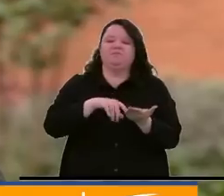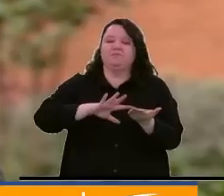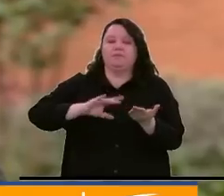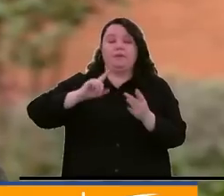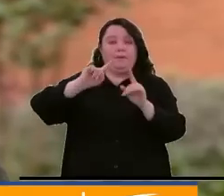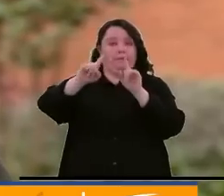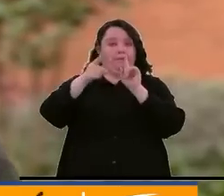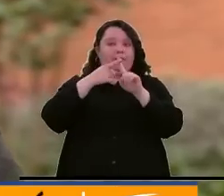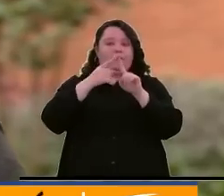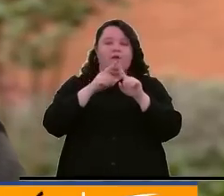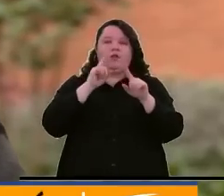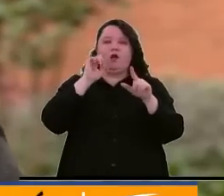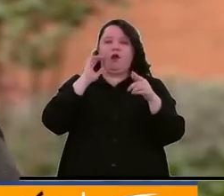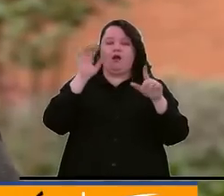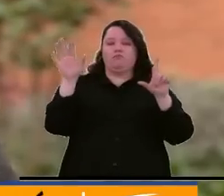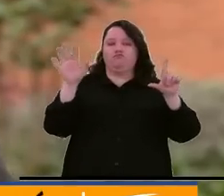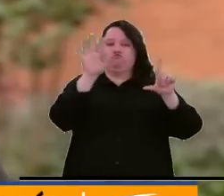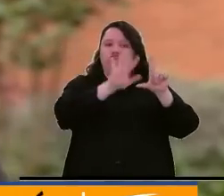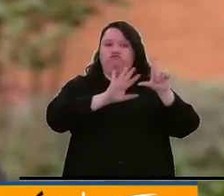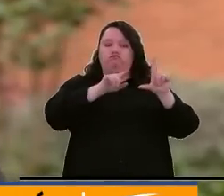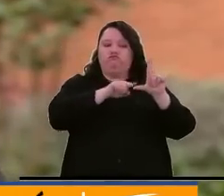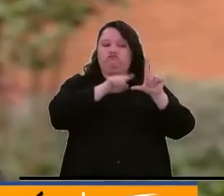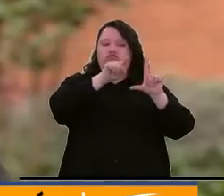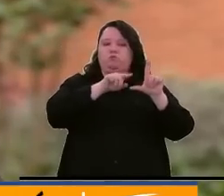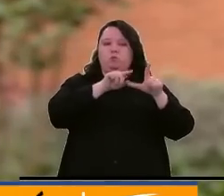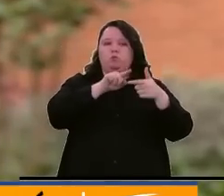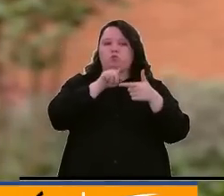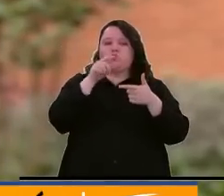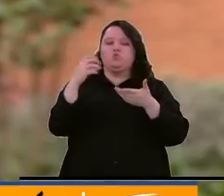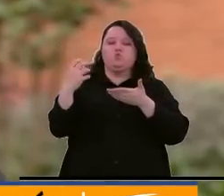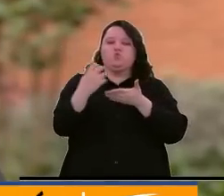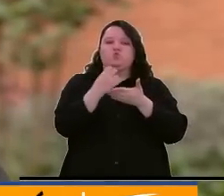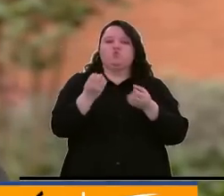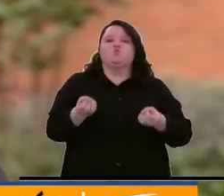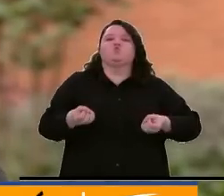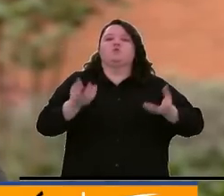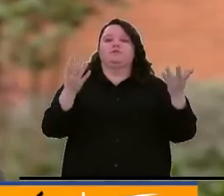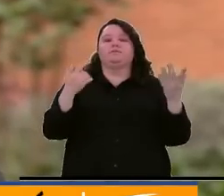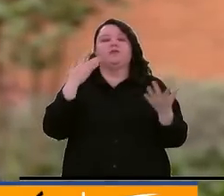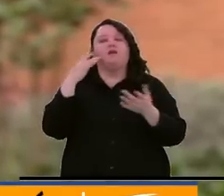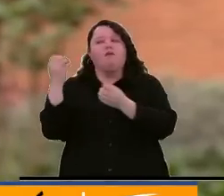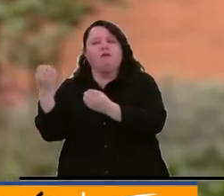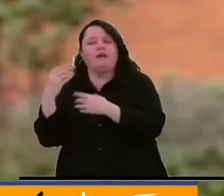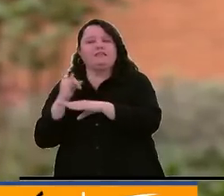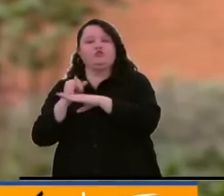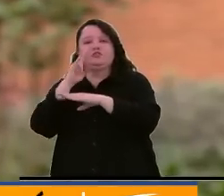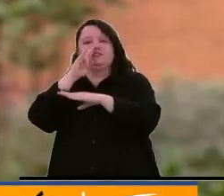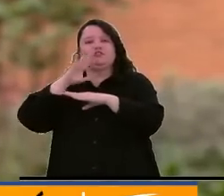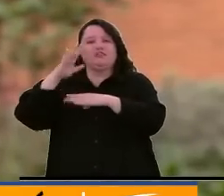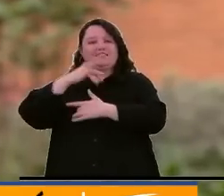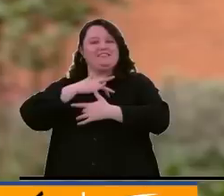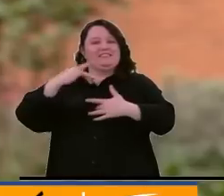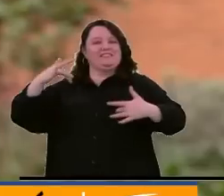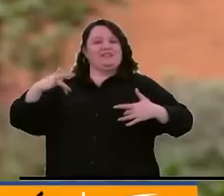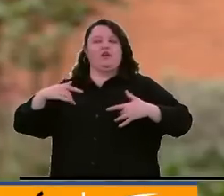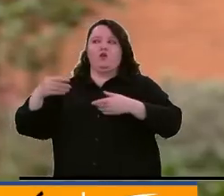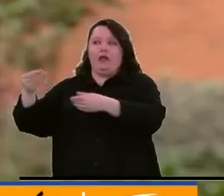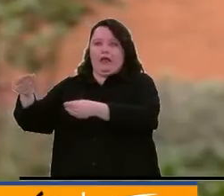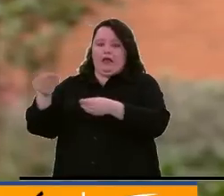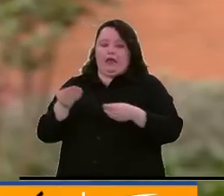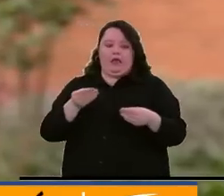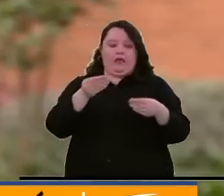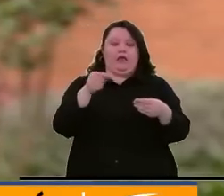revisar una gráfica donde tenemos esas cifras actualizadas. Fuente, el Instituto Nacional de Salud, mucha atención para todos. Entonces,